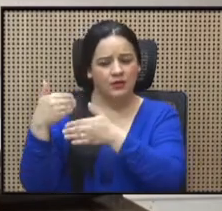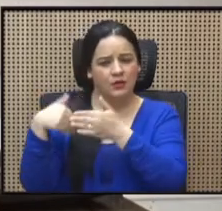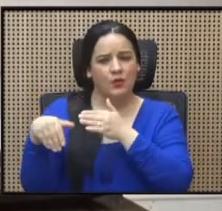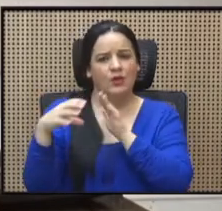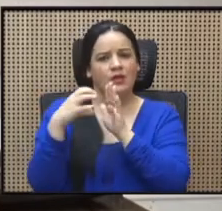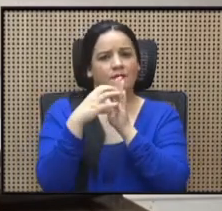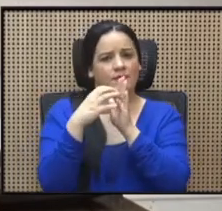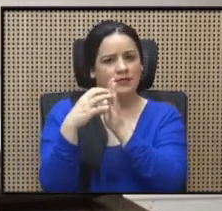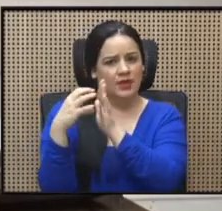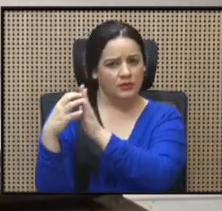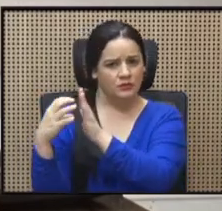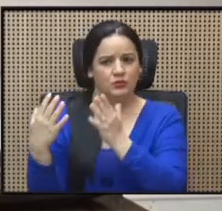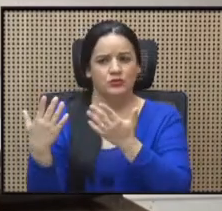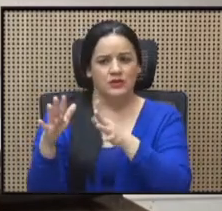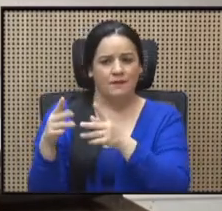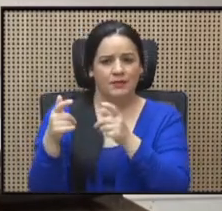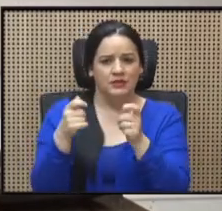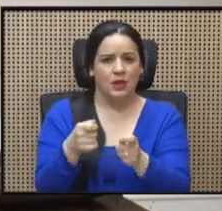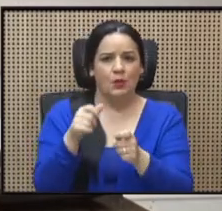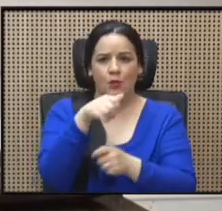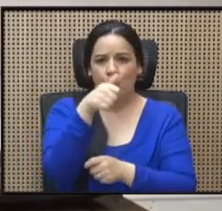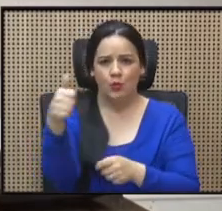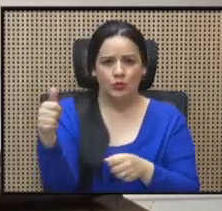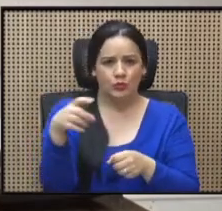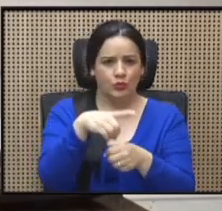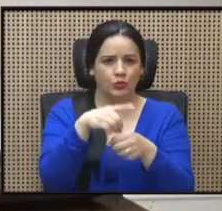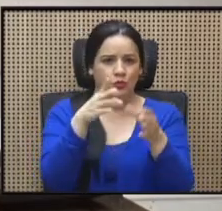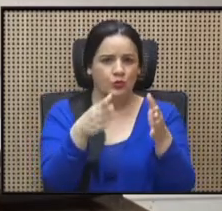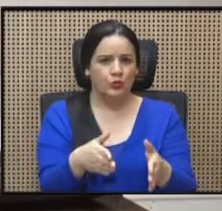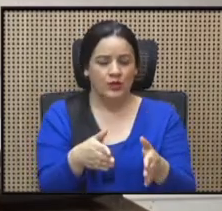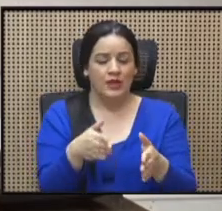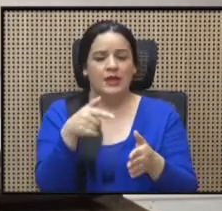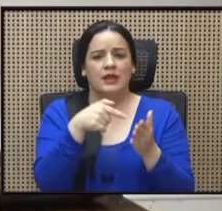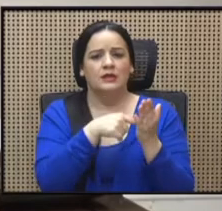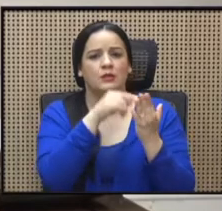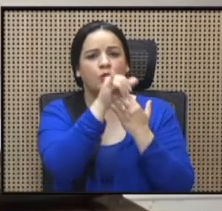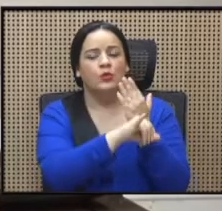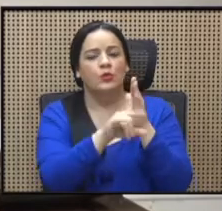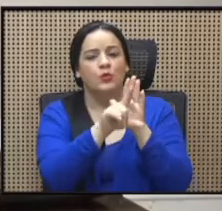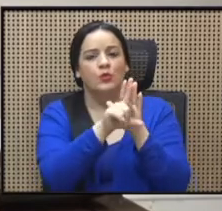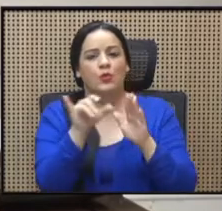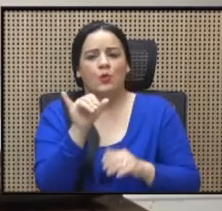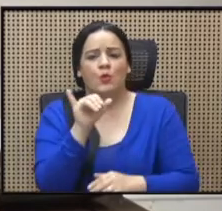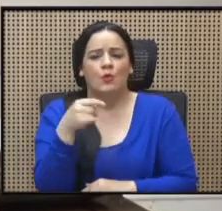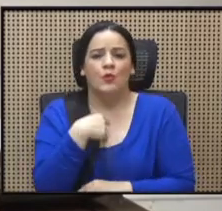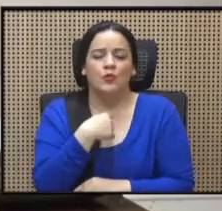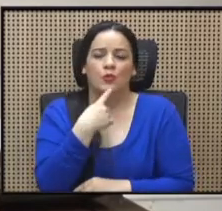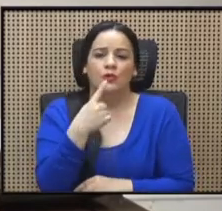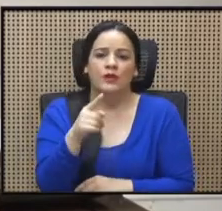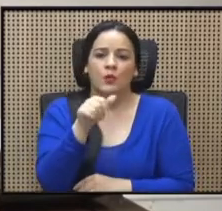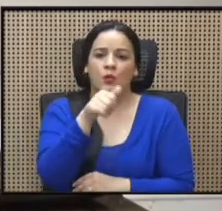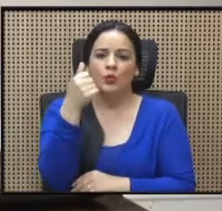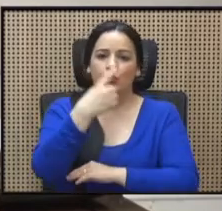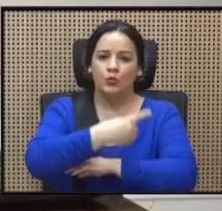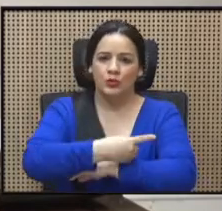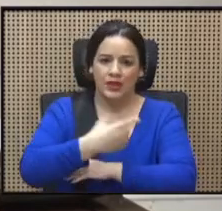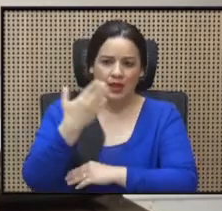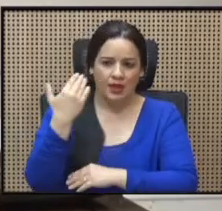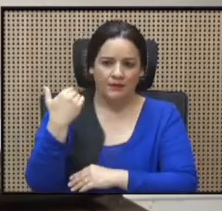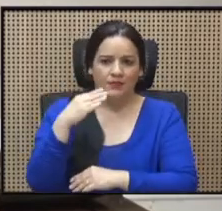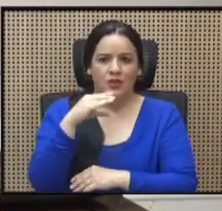otros diputados, este proyecto de ley, como lo dije el otro día, no me